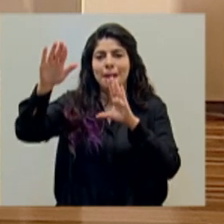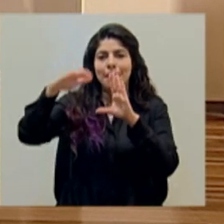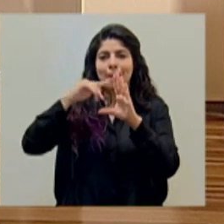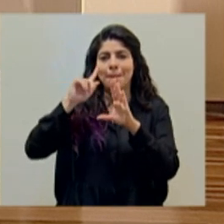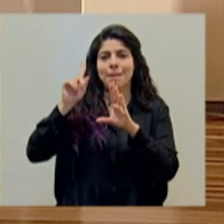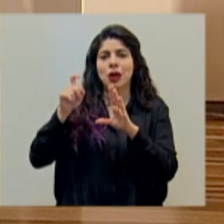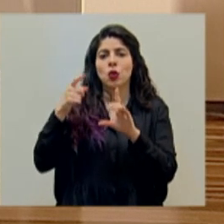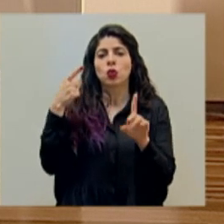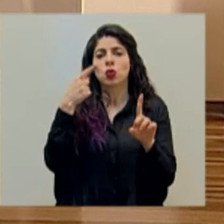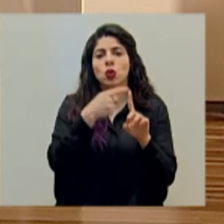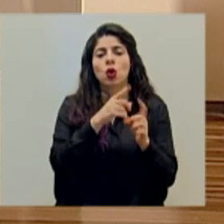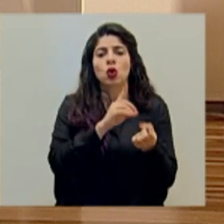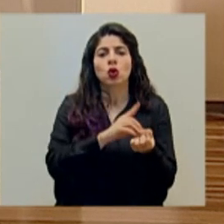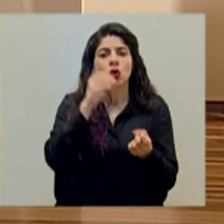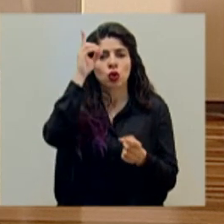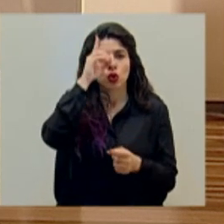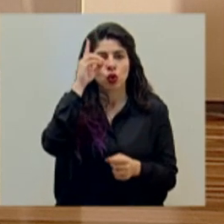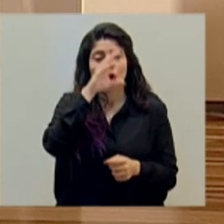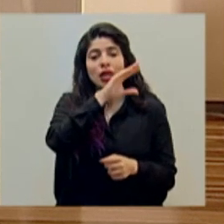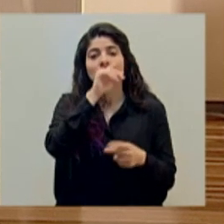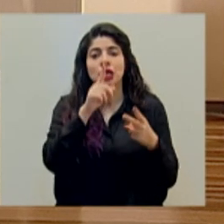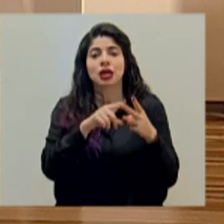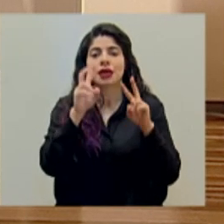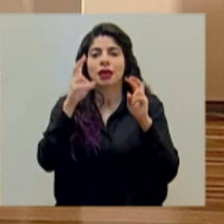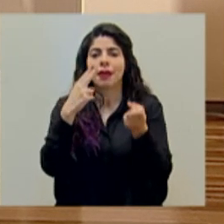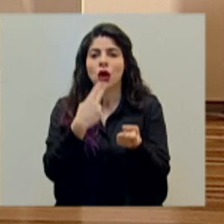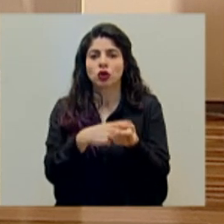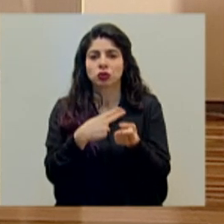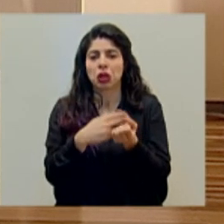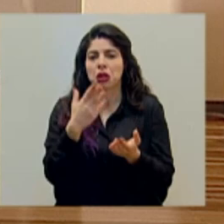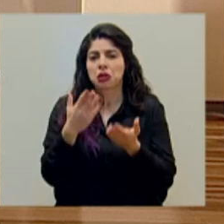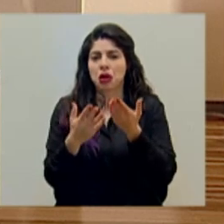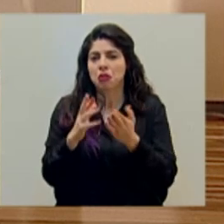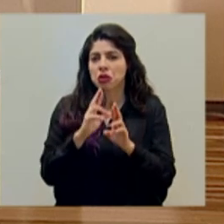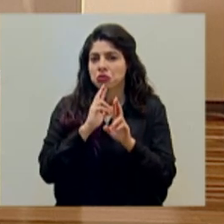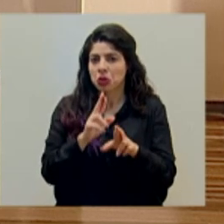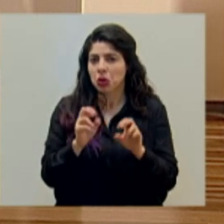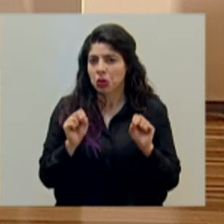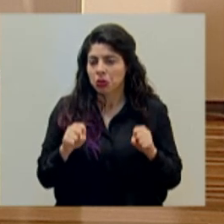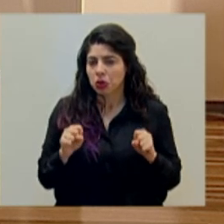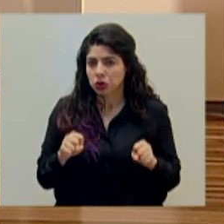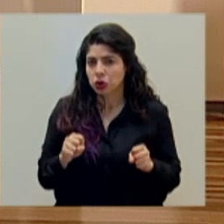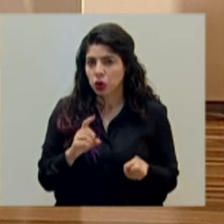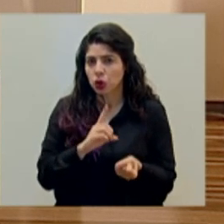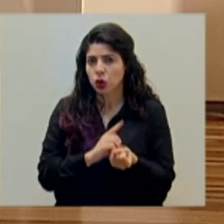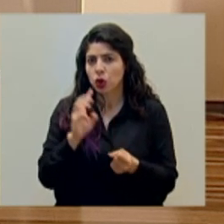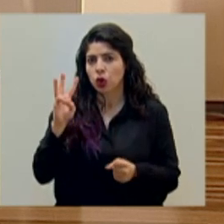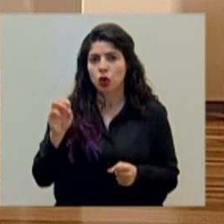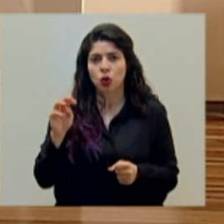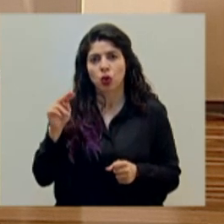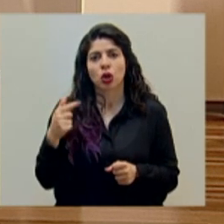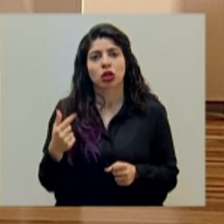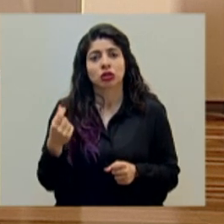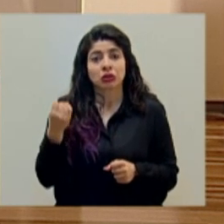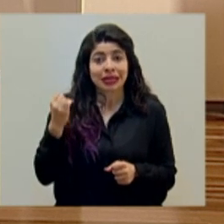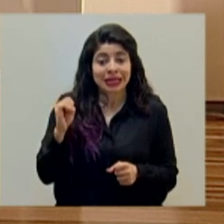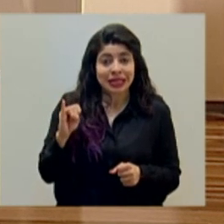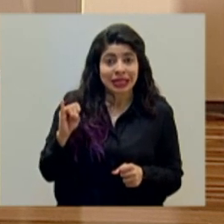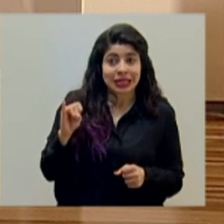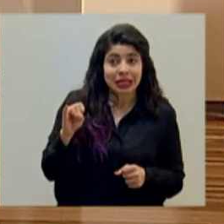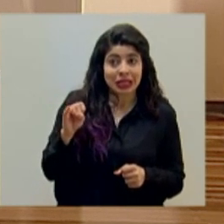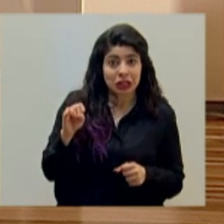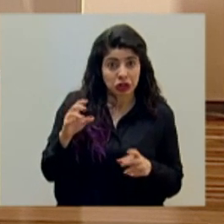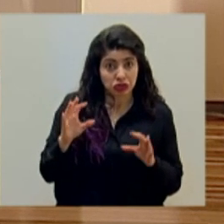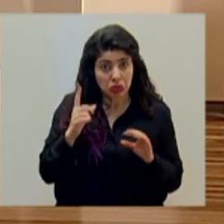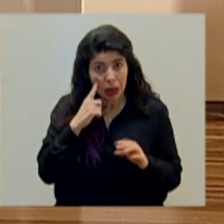el doctor Salas y otra sobre el tema de hospitales que la podría abordar el doctor Wom, si así está en su